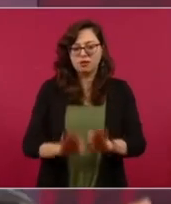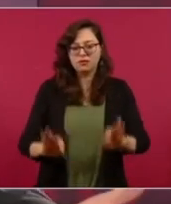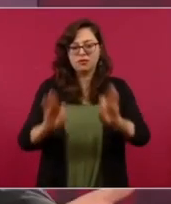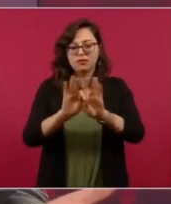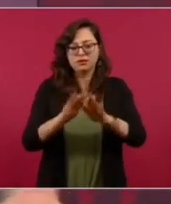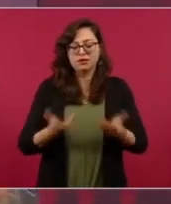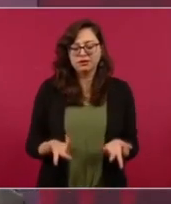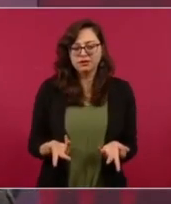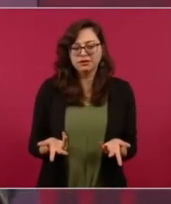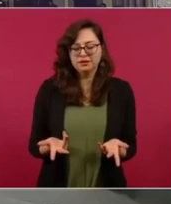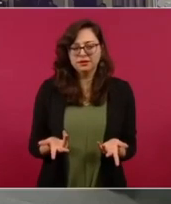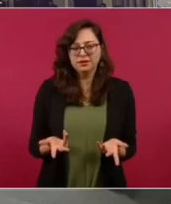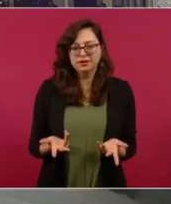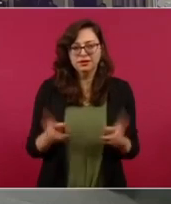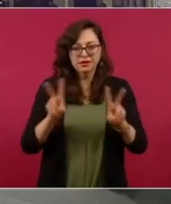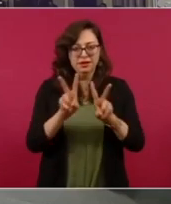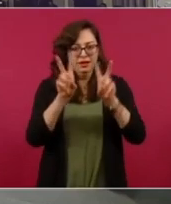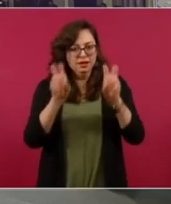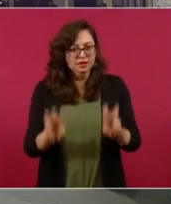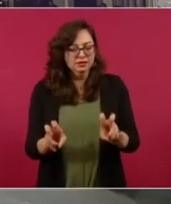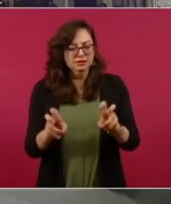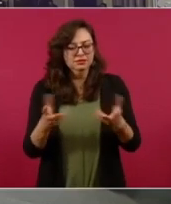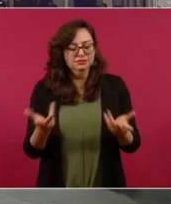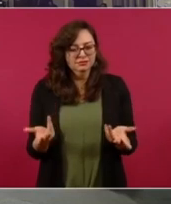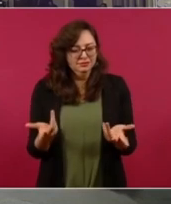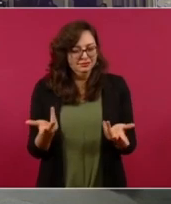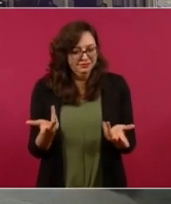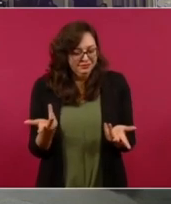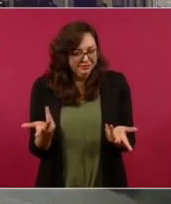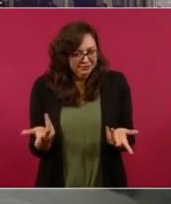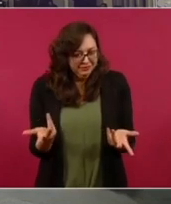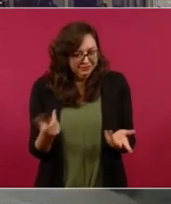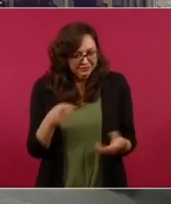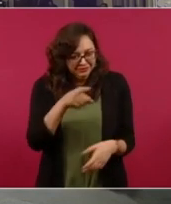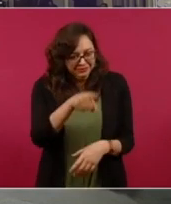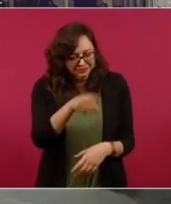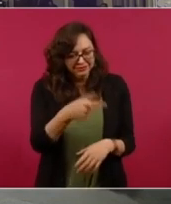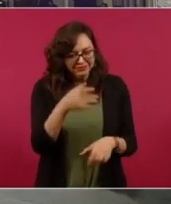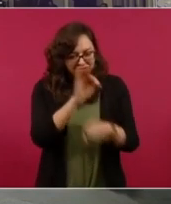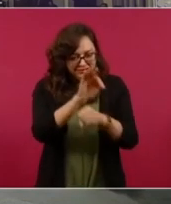a su cliente,